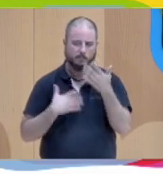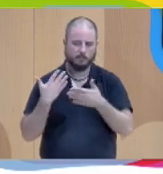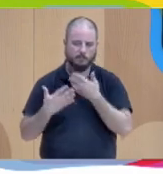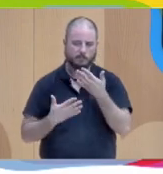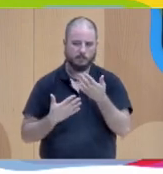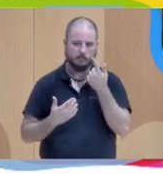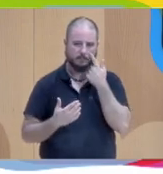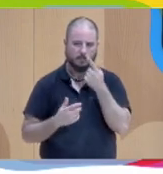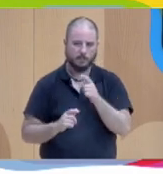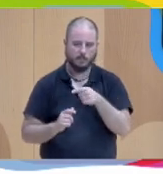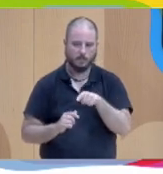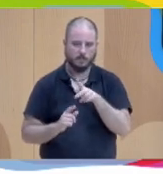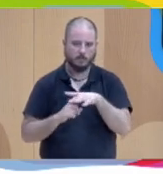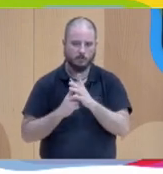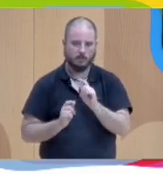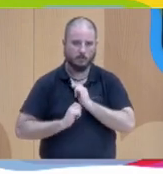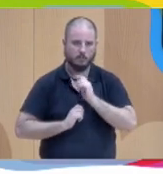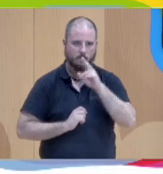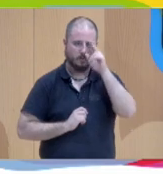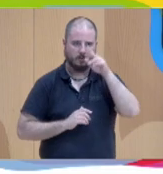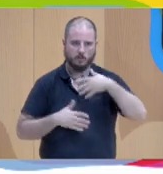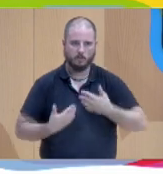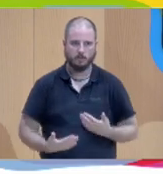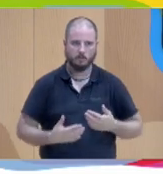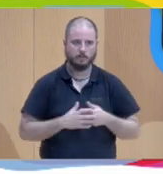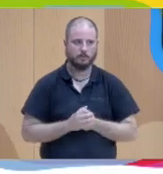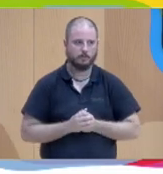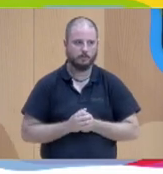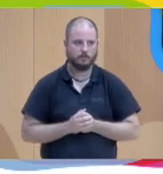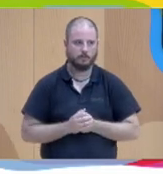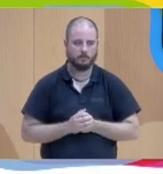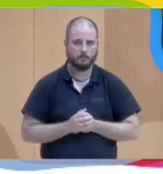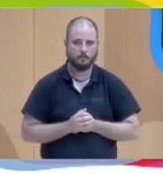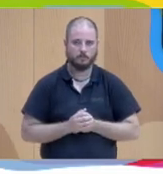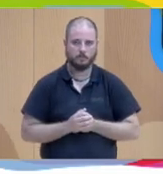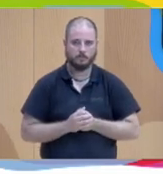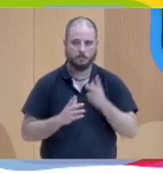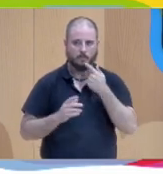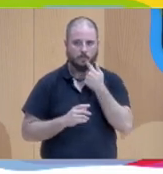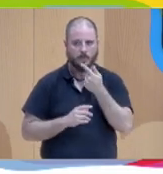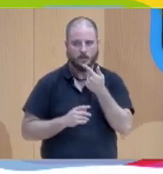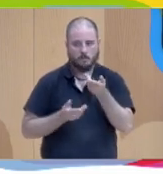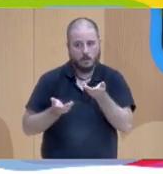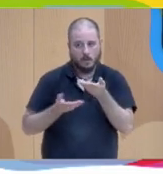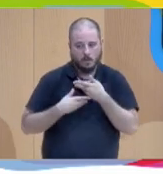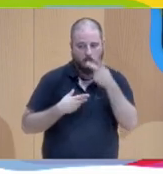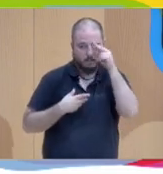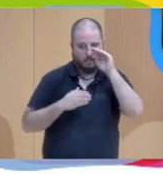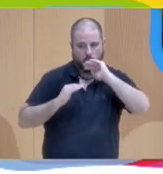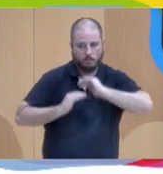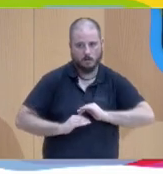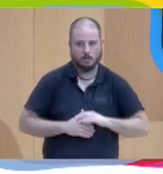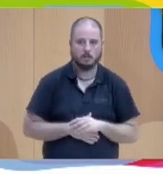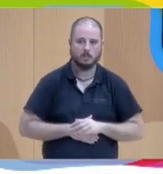que me está a preocupando de esta situación y ya lo planteas de otra forma y te pido ayuda para reducir mi preocupación, para eliminarla